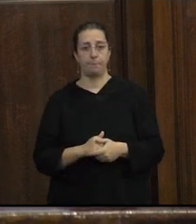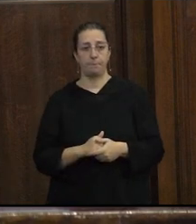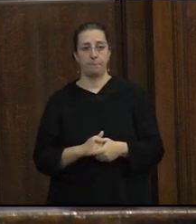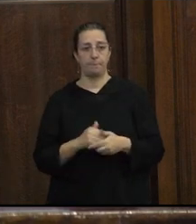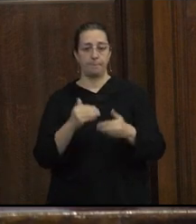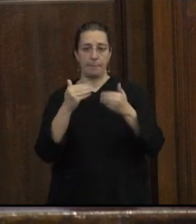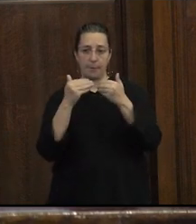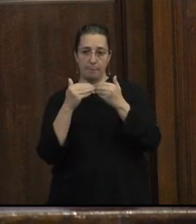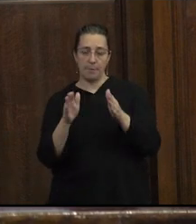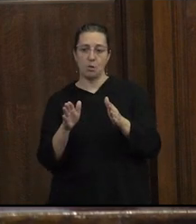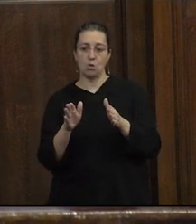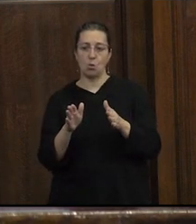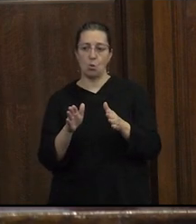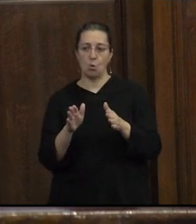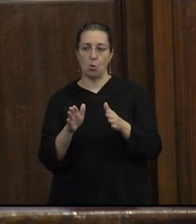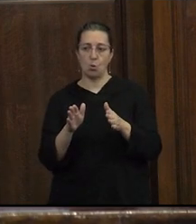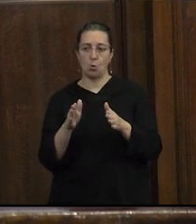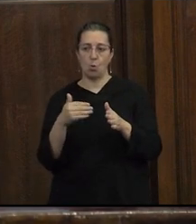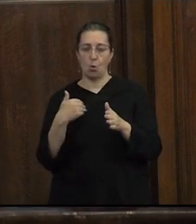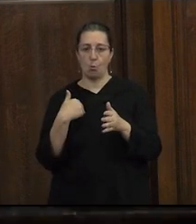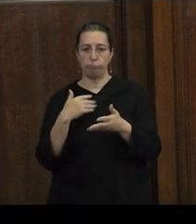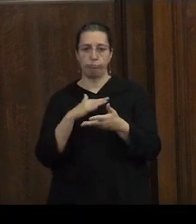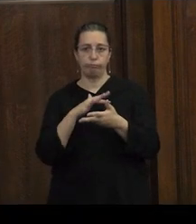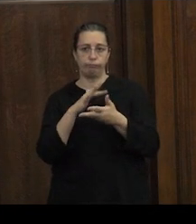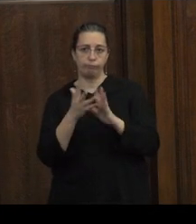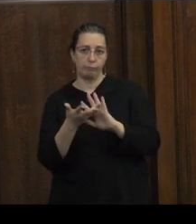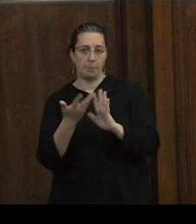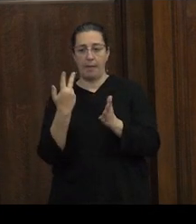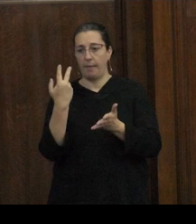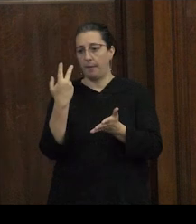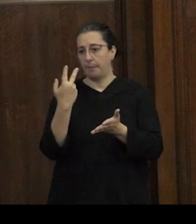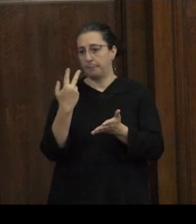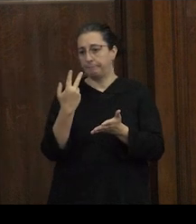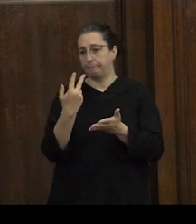empiezo con mis lecturas de contexto